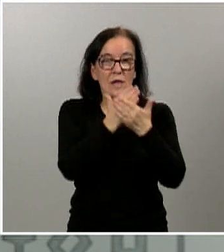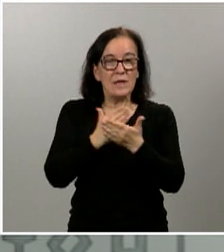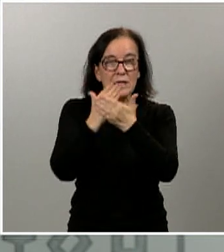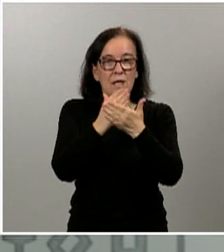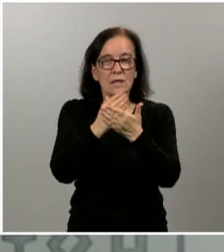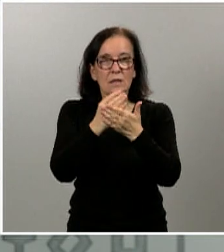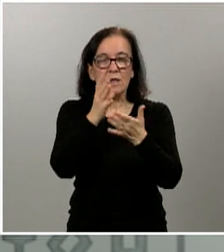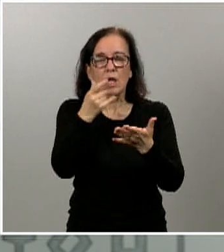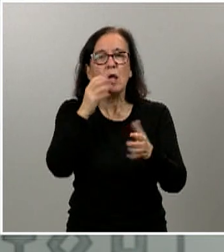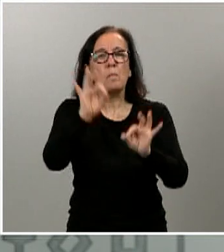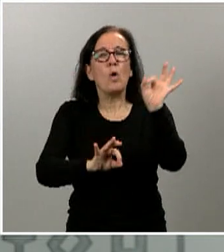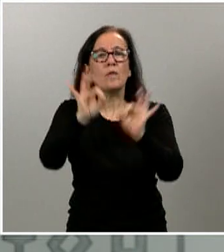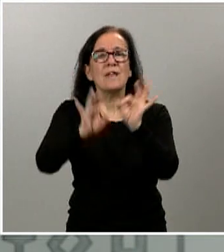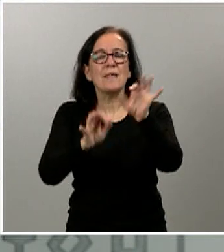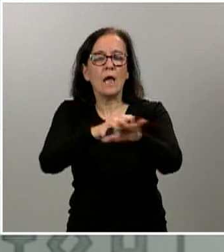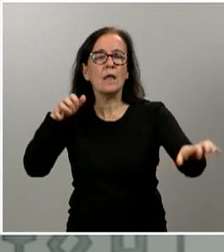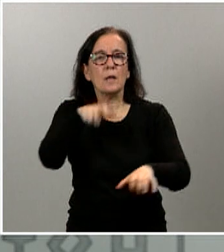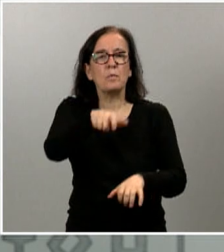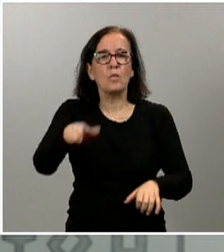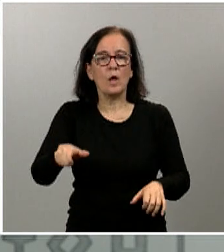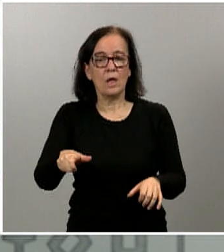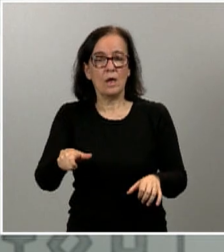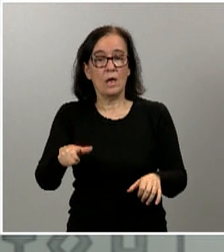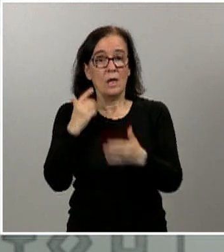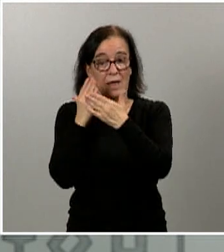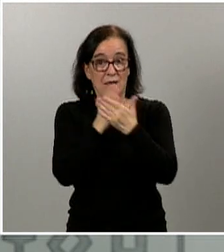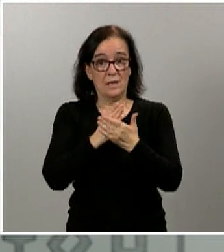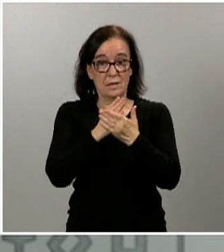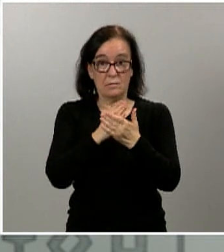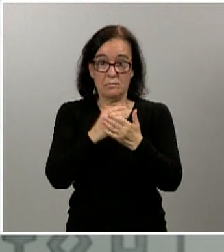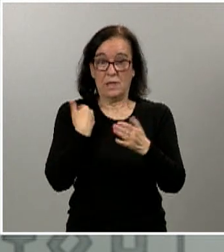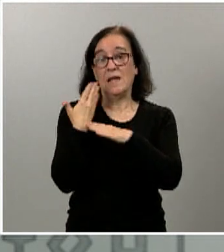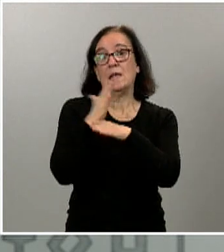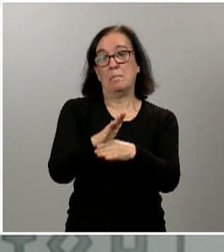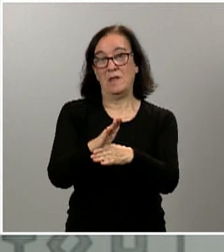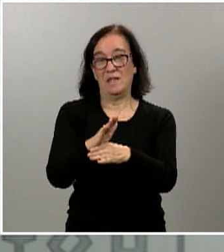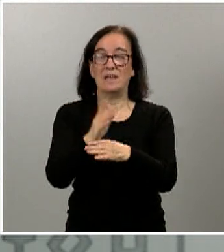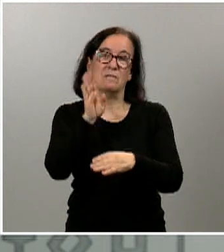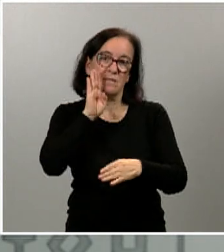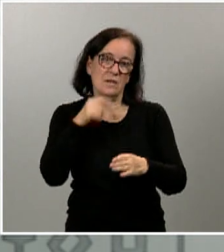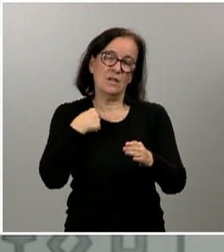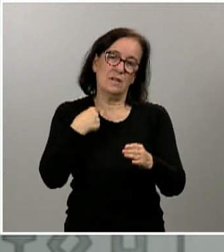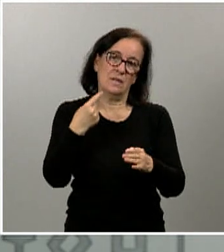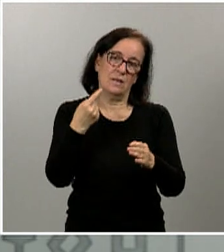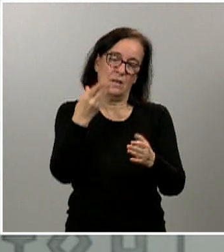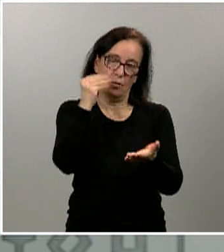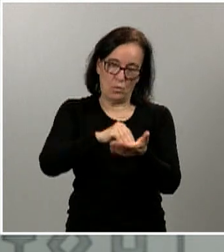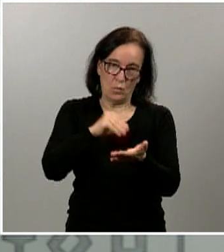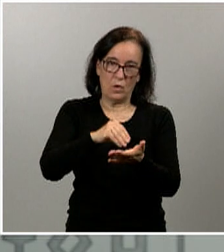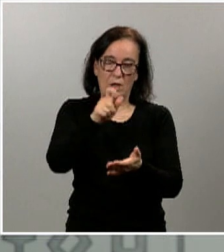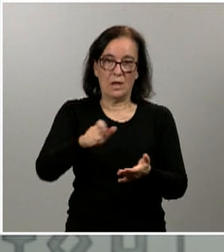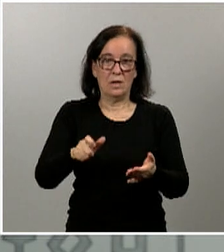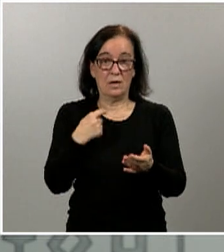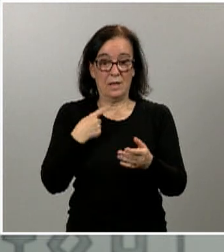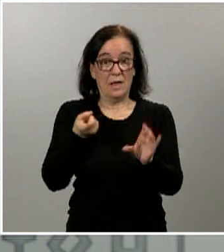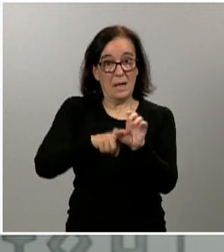porcentaje de la población estudiada, que además es representativa, como ya he dicho otras veces, han participado del Centro